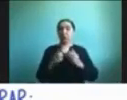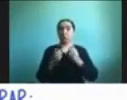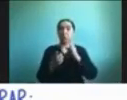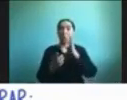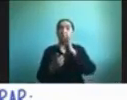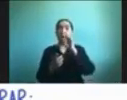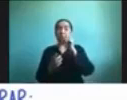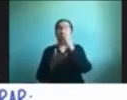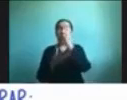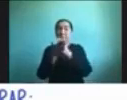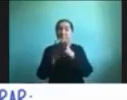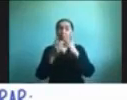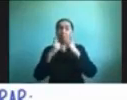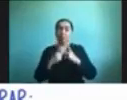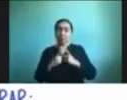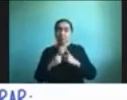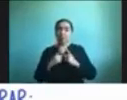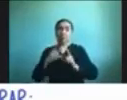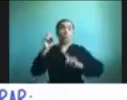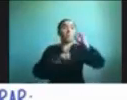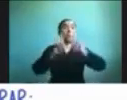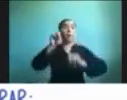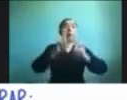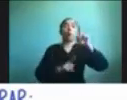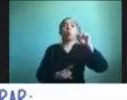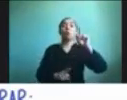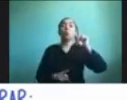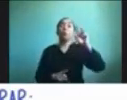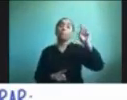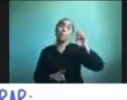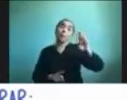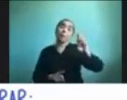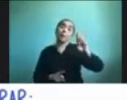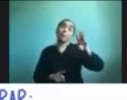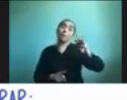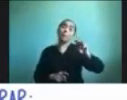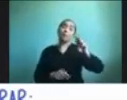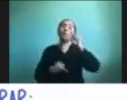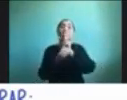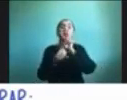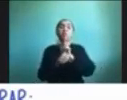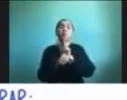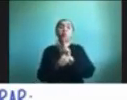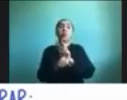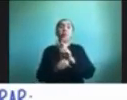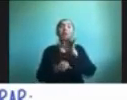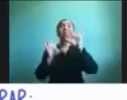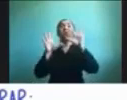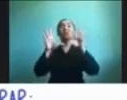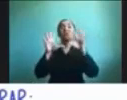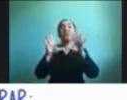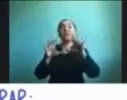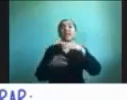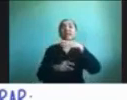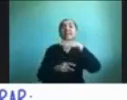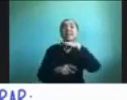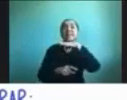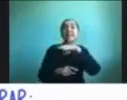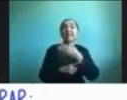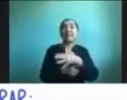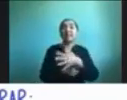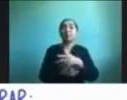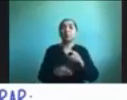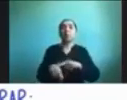para algunos padres o profesores puede ocurrir que una sesión de 10 a 15 minutos con tecnología puede ser muy larga